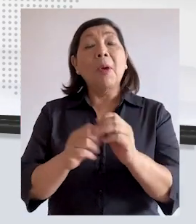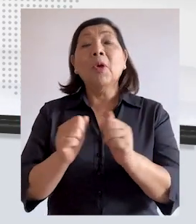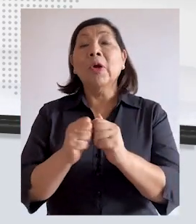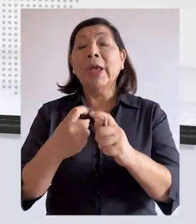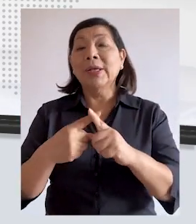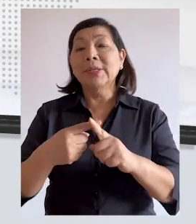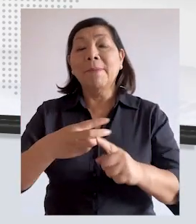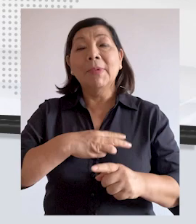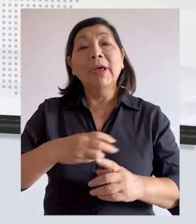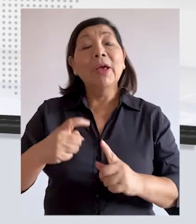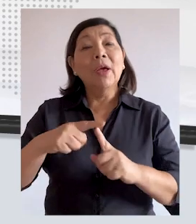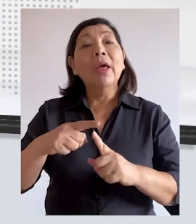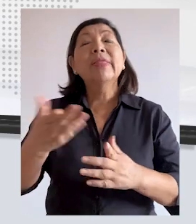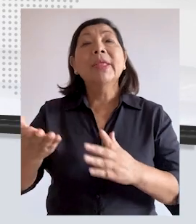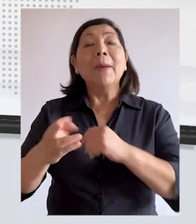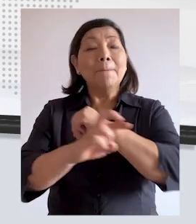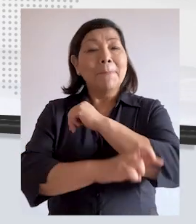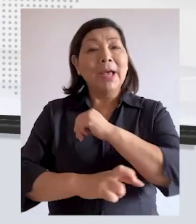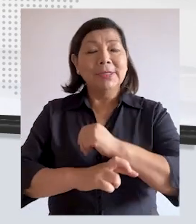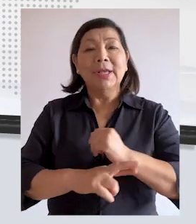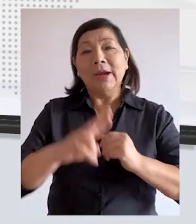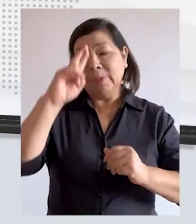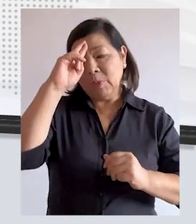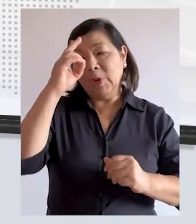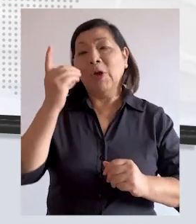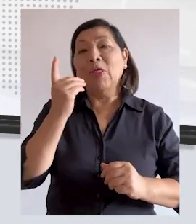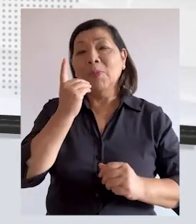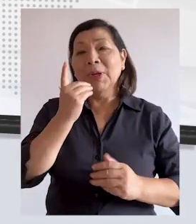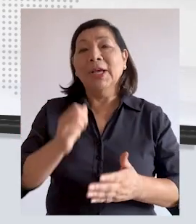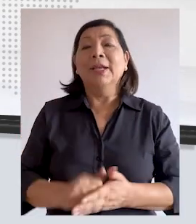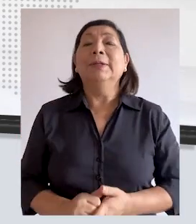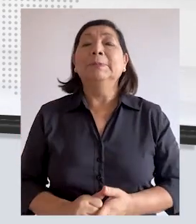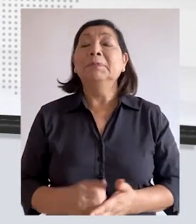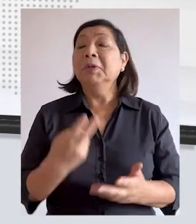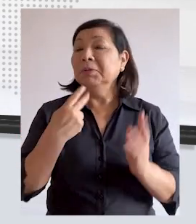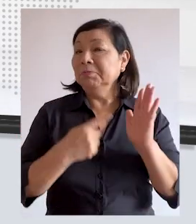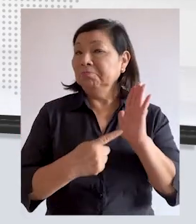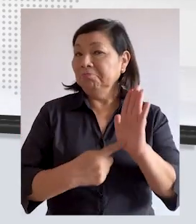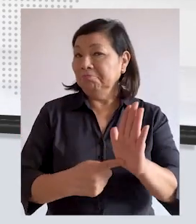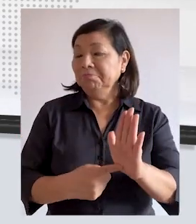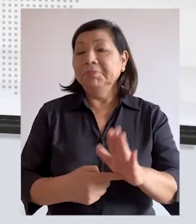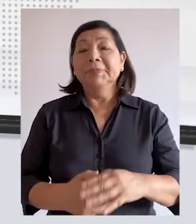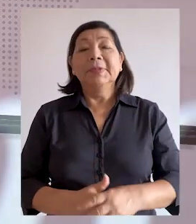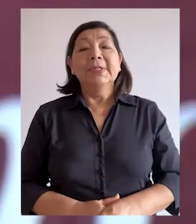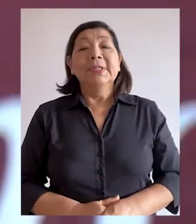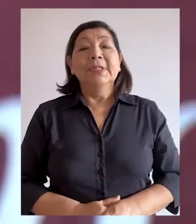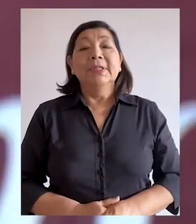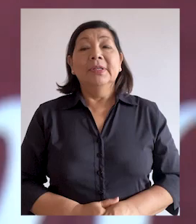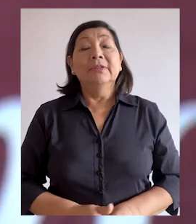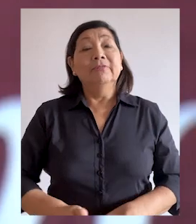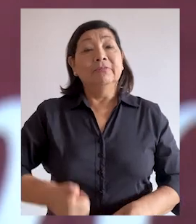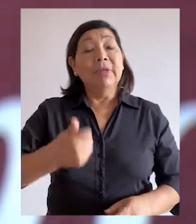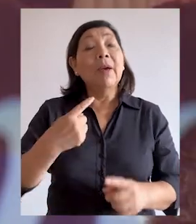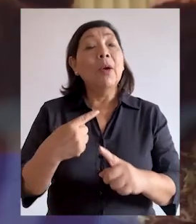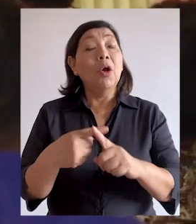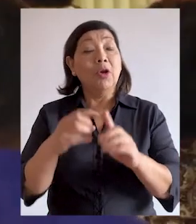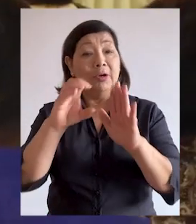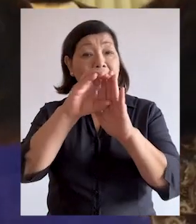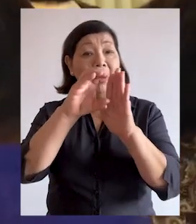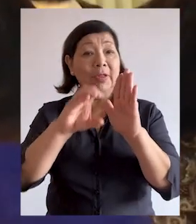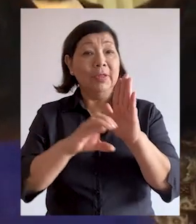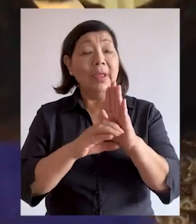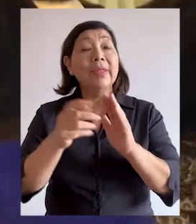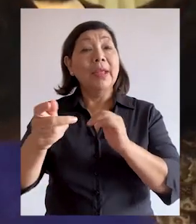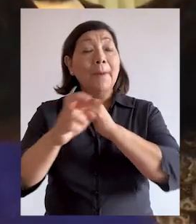con el exmagistrado del TC de República Dominicana, Hermógenes Acosta de los Santos. Les presentamos la nota. El exmagistrado del Tribunal